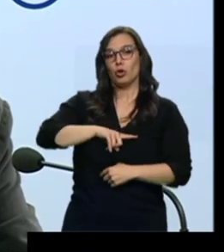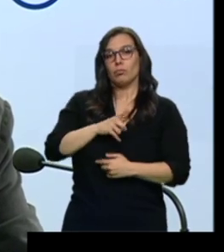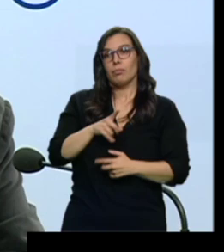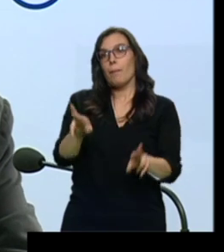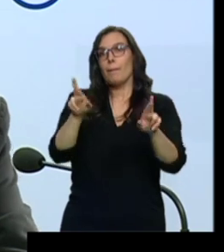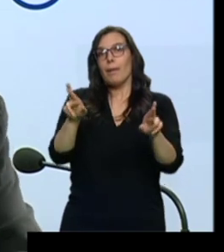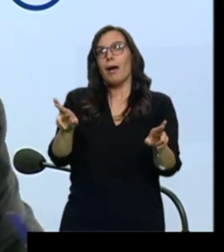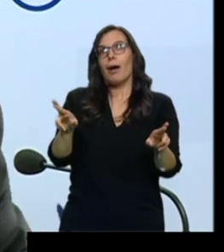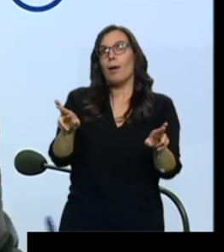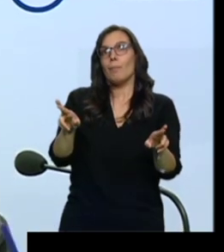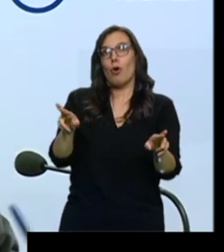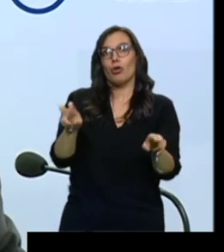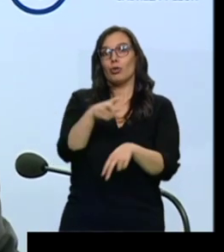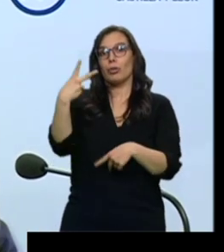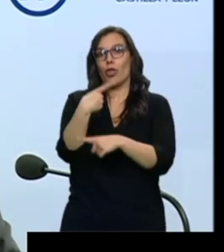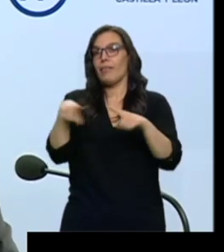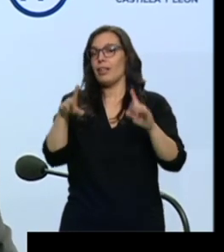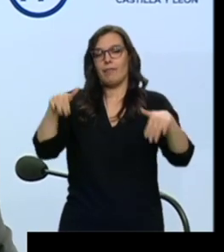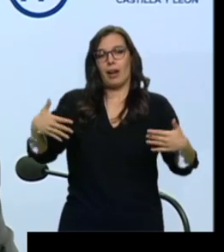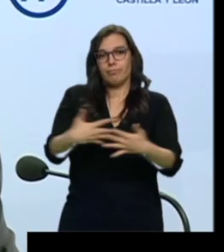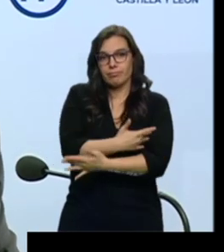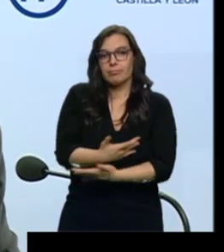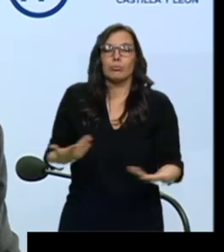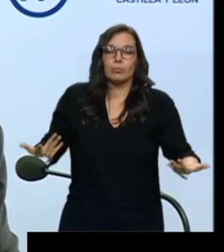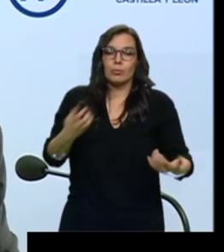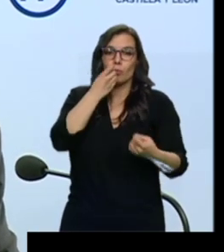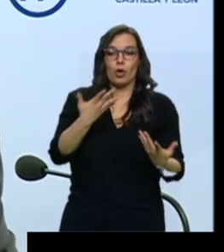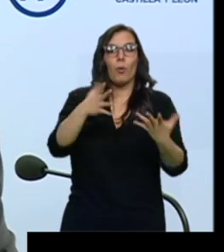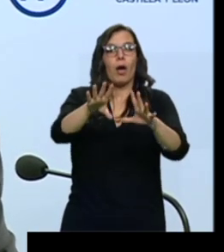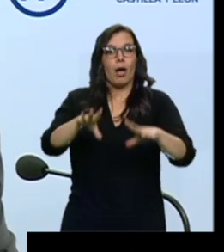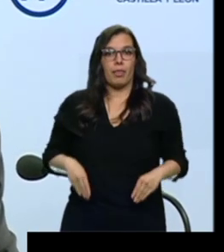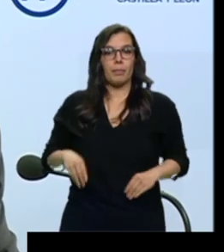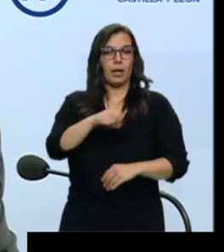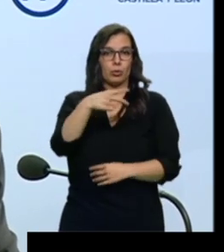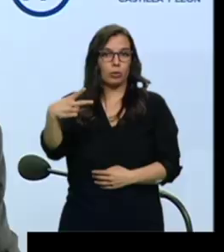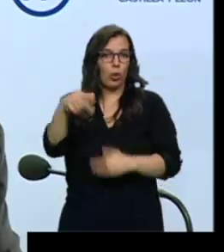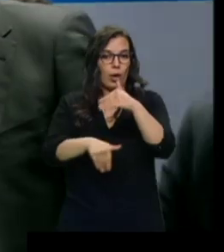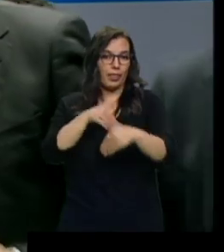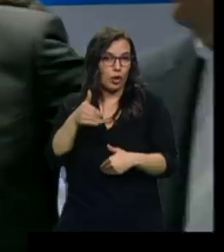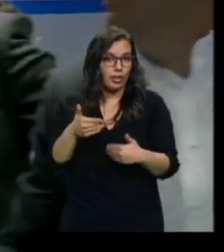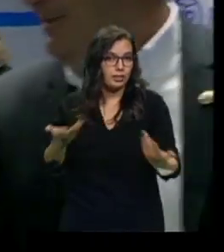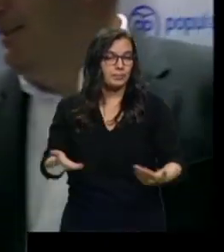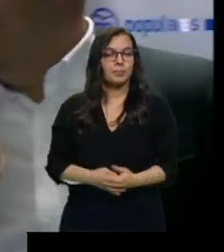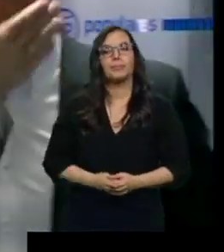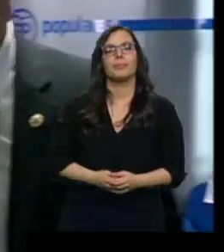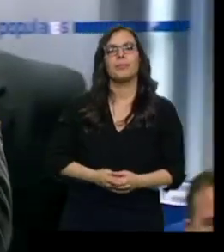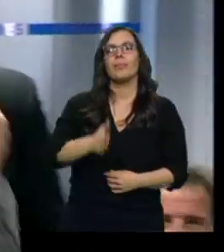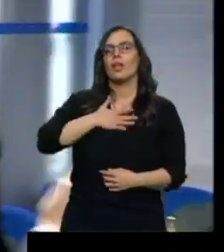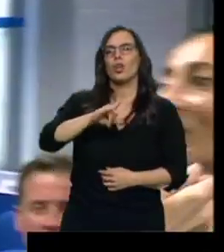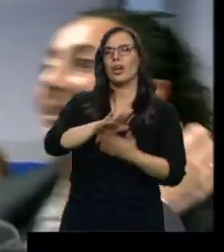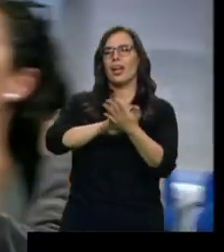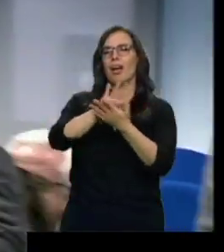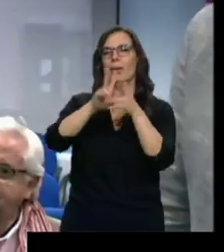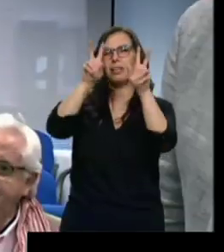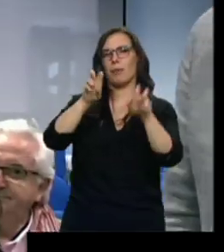de otra manera. Al final no ha sido así. Bueno, pues lo que hay que hacer es aceptar los resultados electorales. No ha querido pronunciarse sobre el